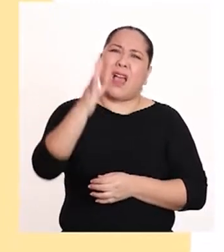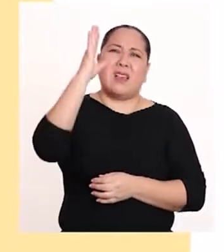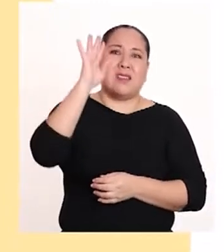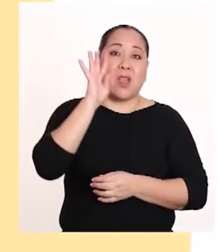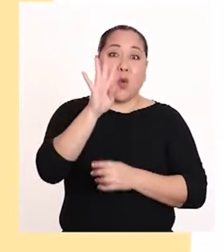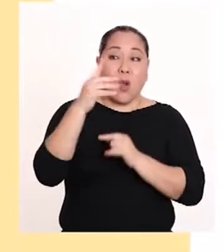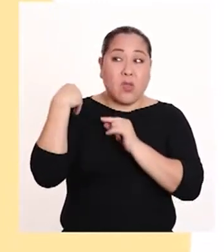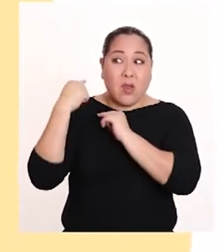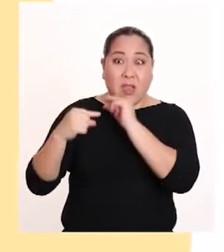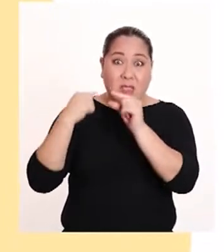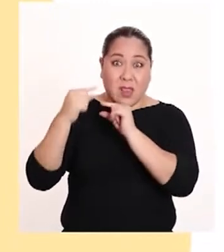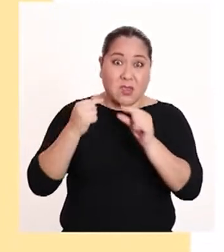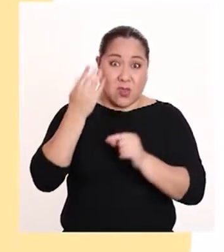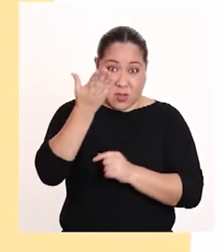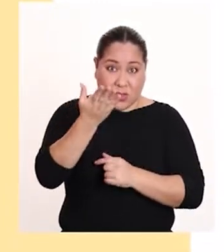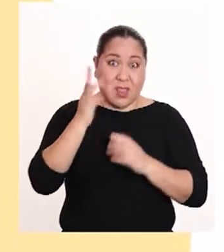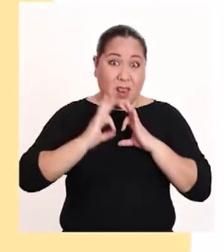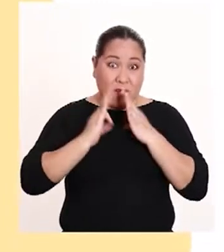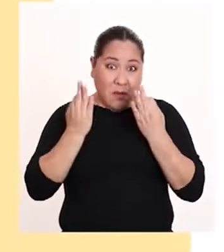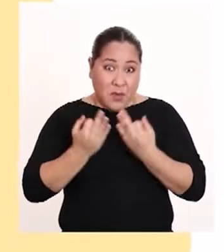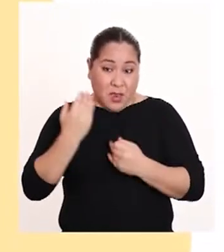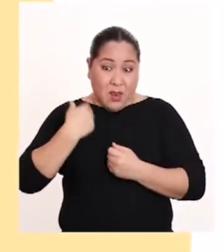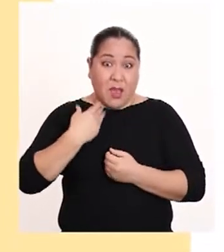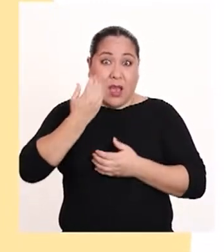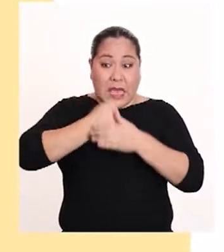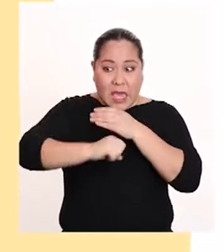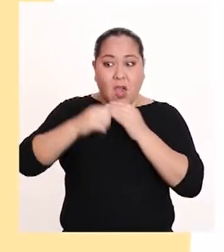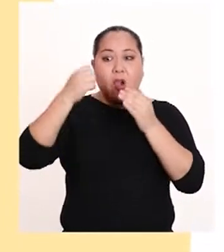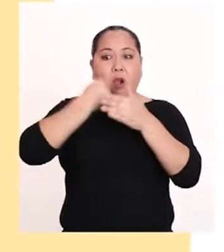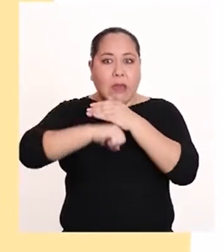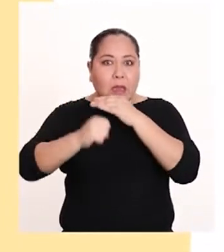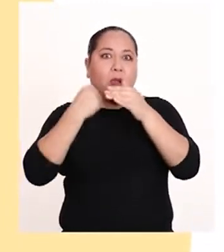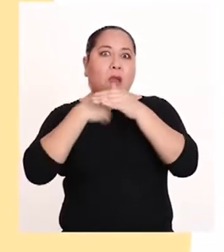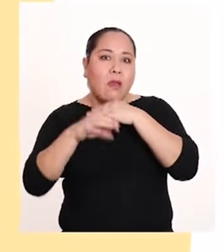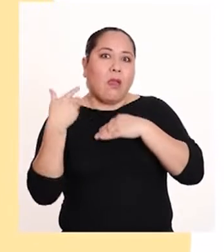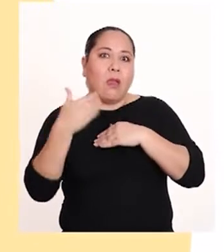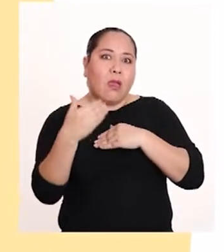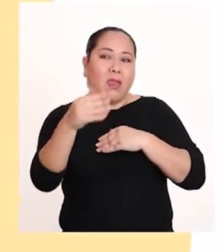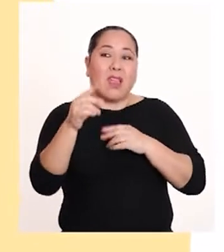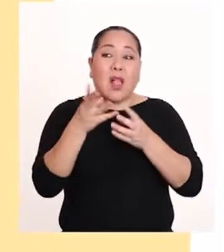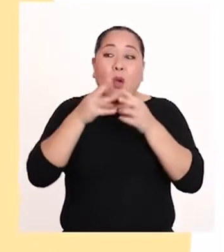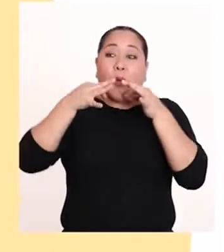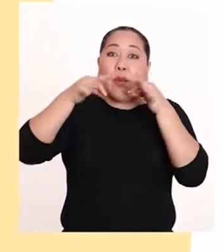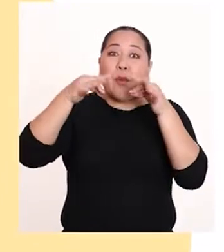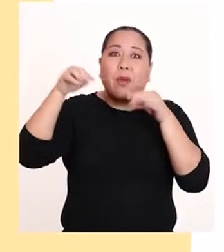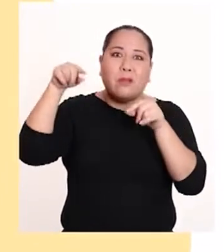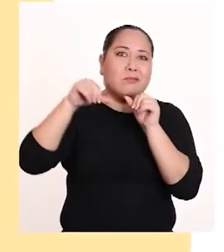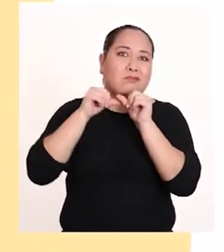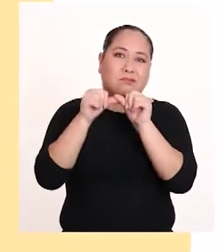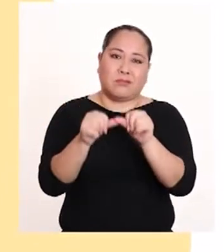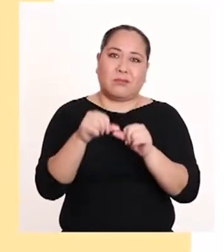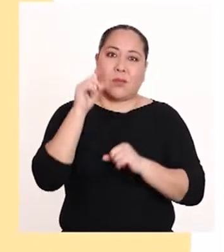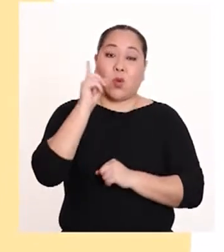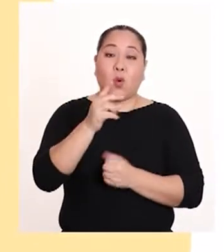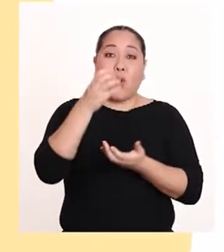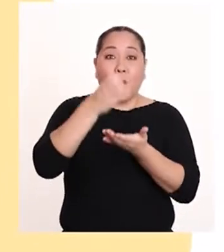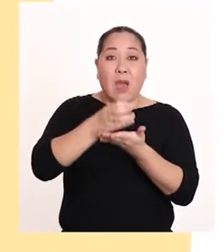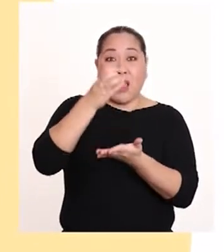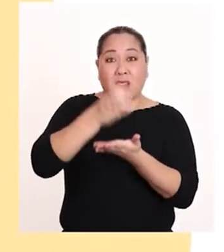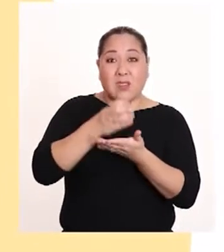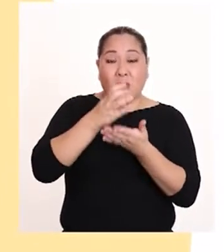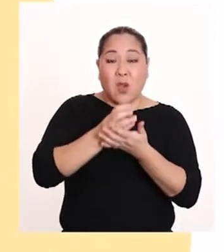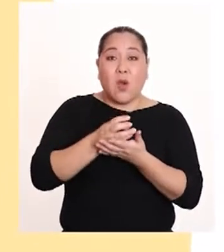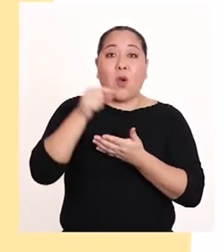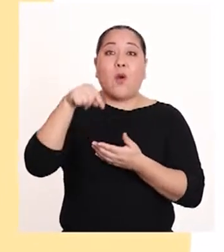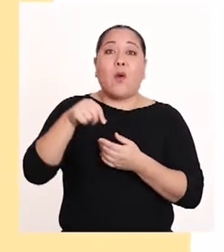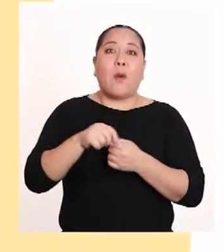más de cuatro generaciones de nuestra familia y la bolsa de plástico seguirá allí, mientras que un vaso de